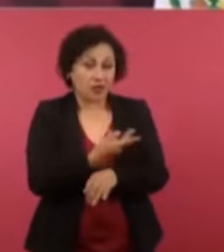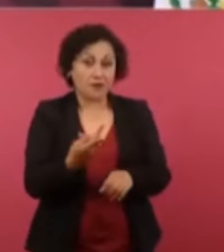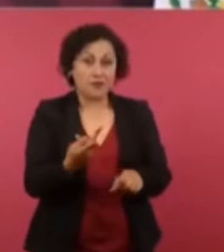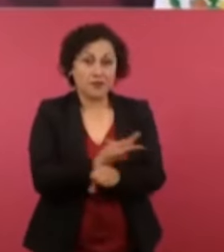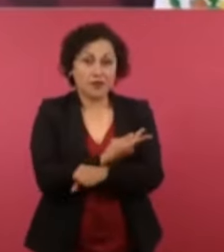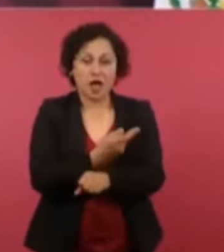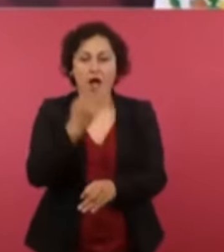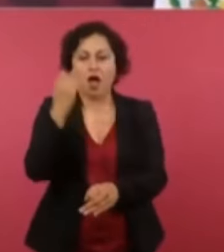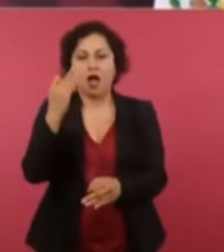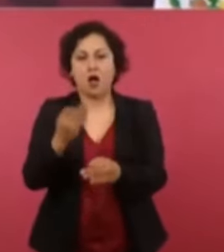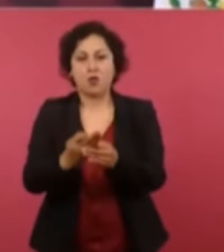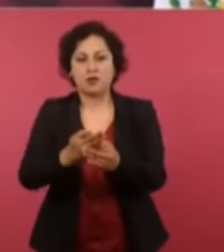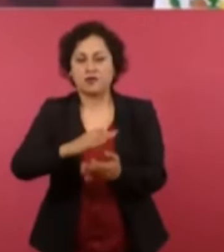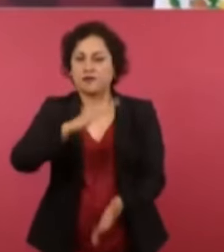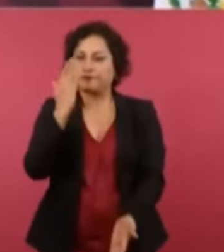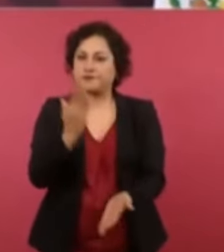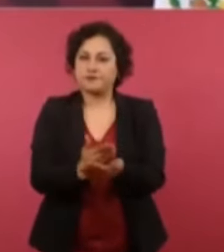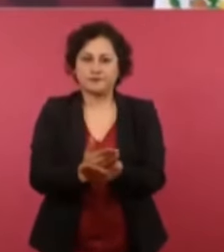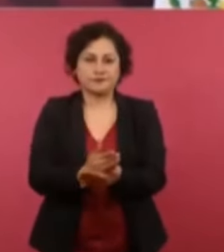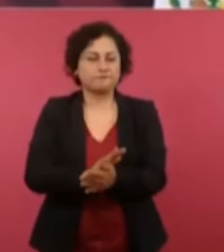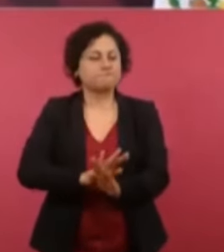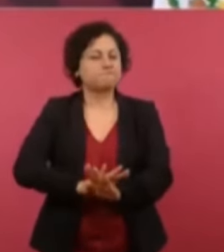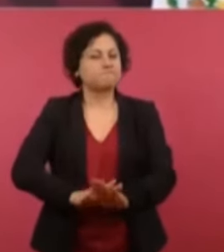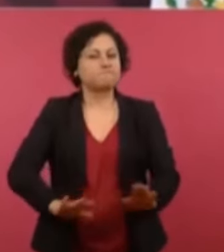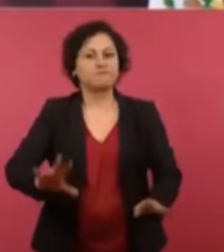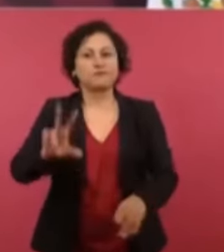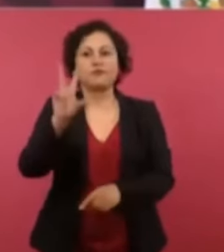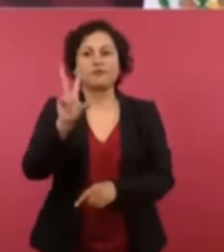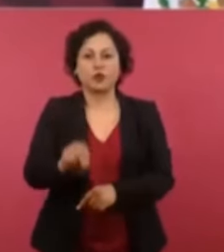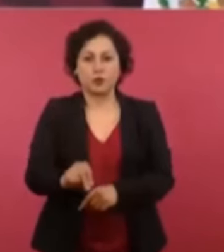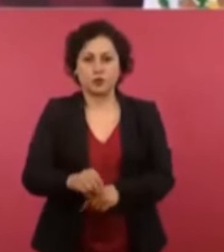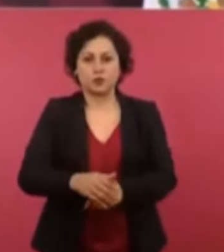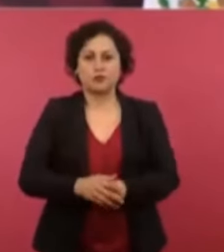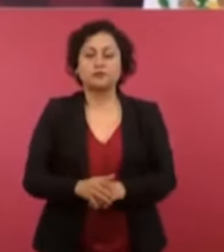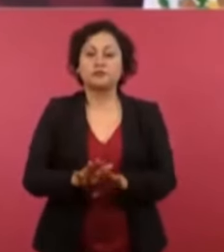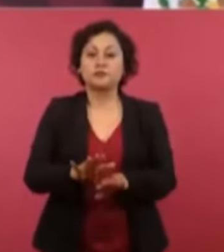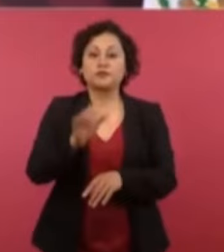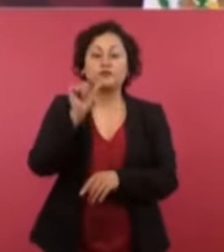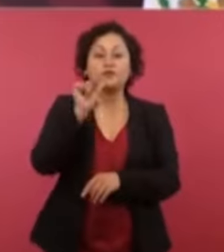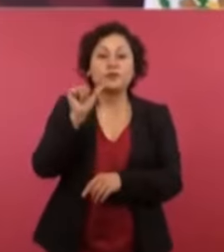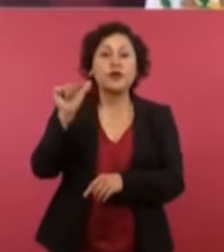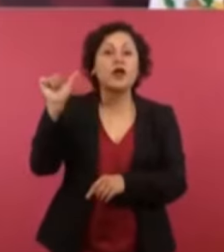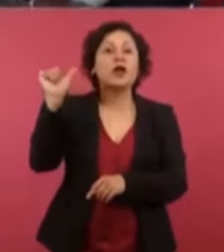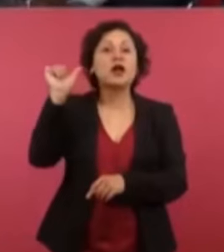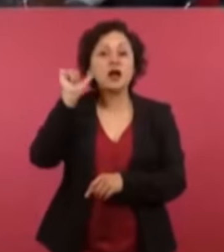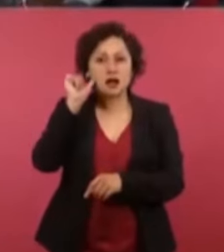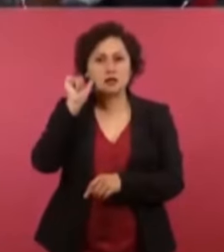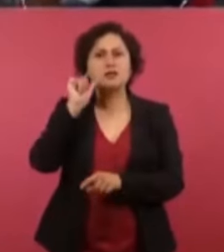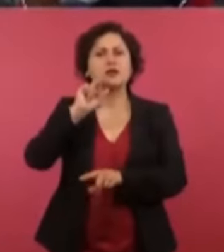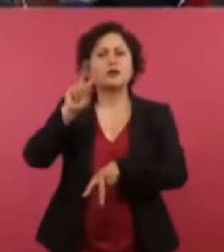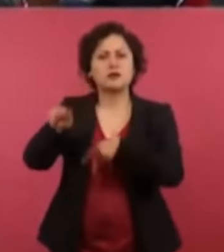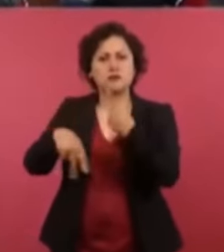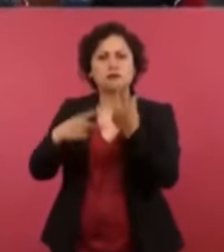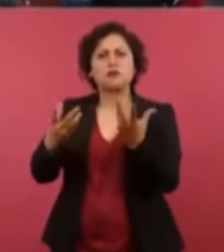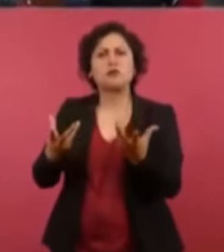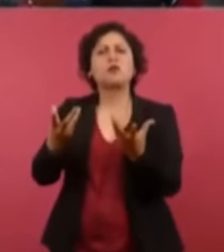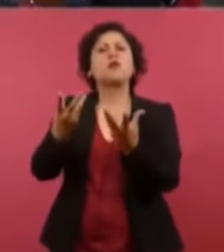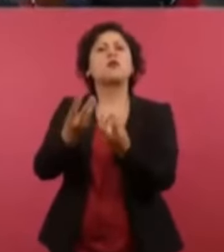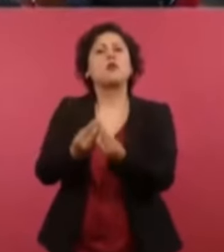ya eso no, ayer estuvimos con dirigentes, incluso